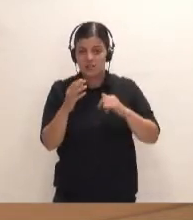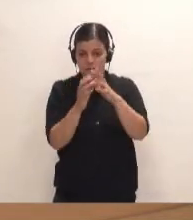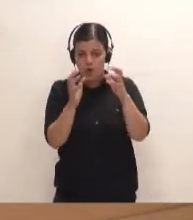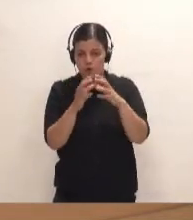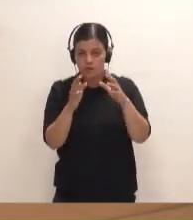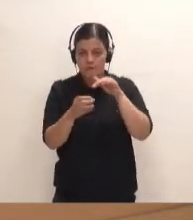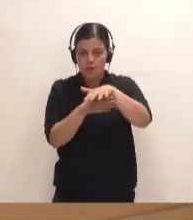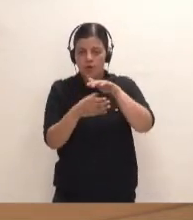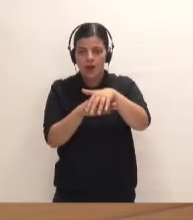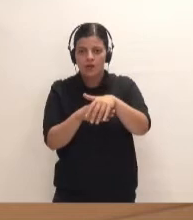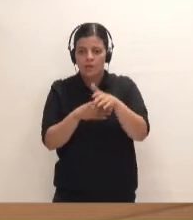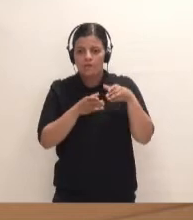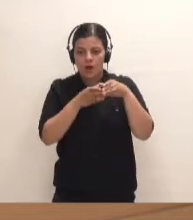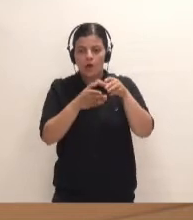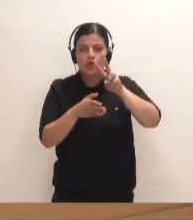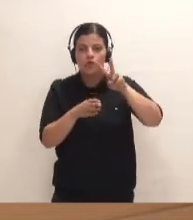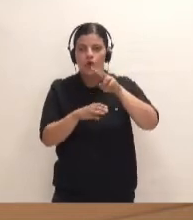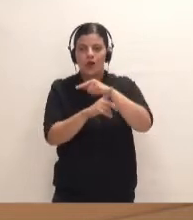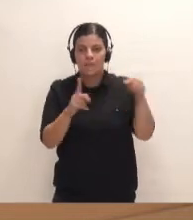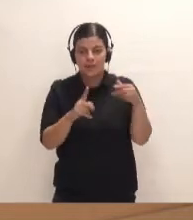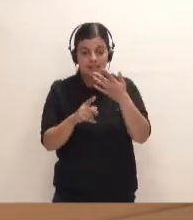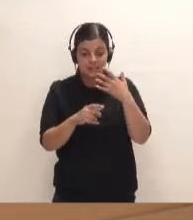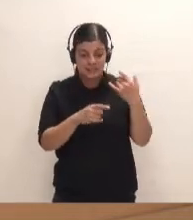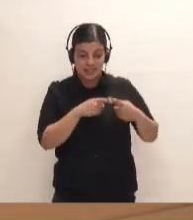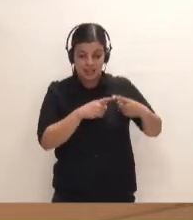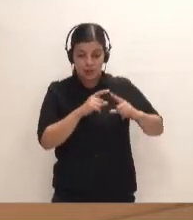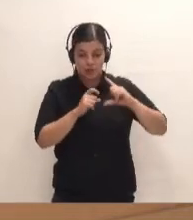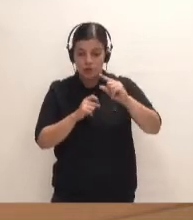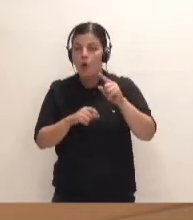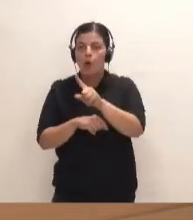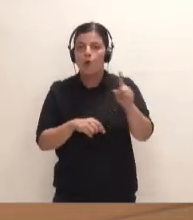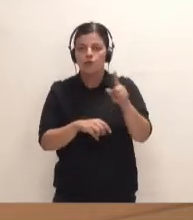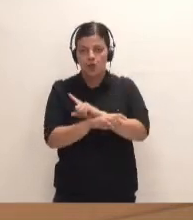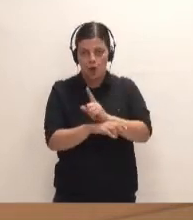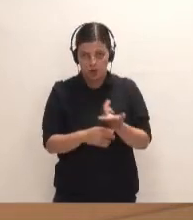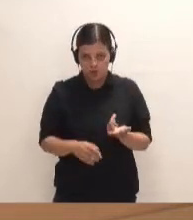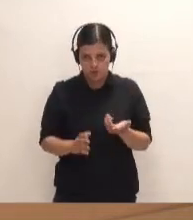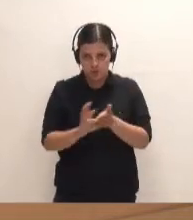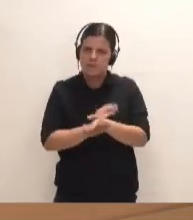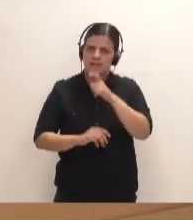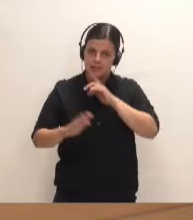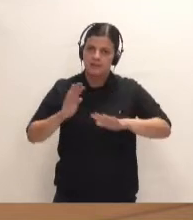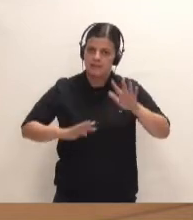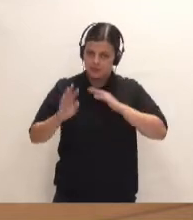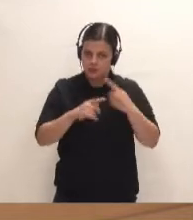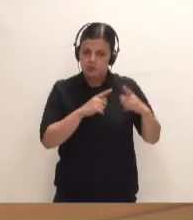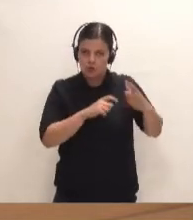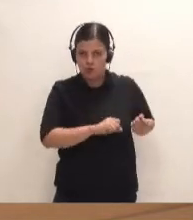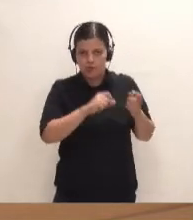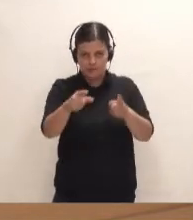un barco tarda dos horas y media y lleva todos los medios de emergencia, si saliera de Santa Cruz tardaría once horas, con lo cual sería bastante complicado llevar los medios.